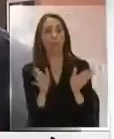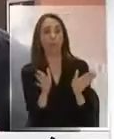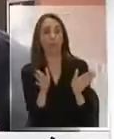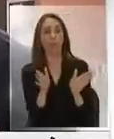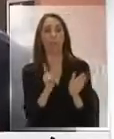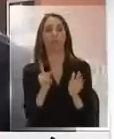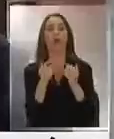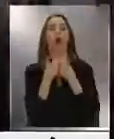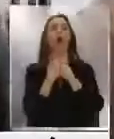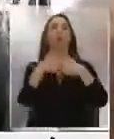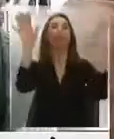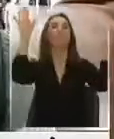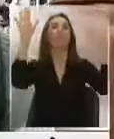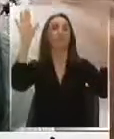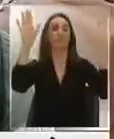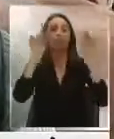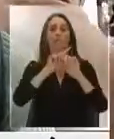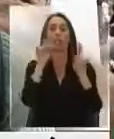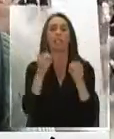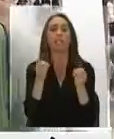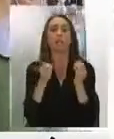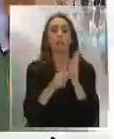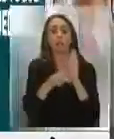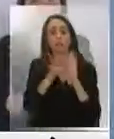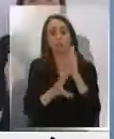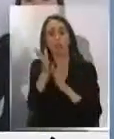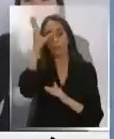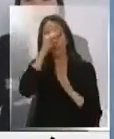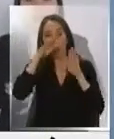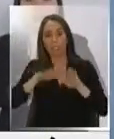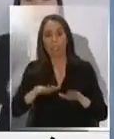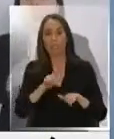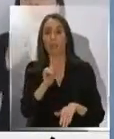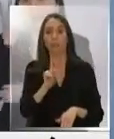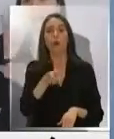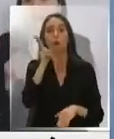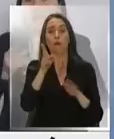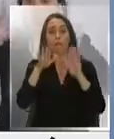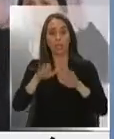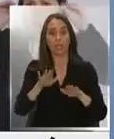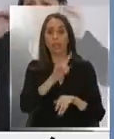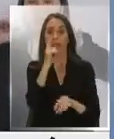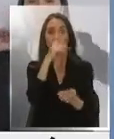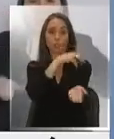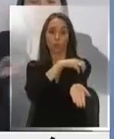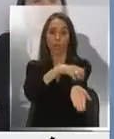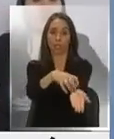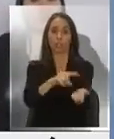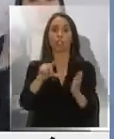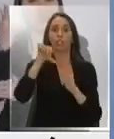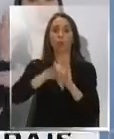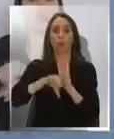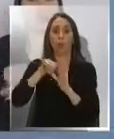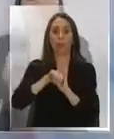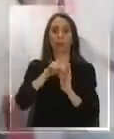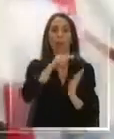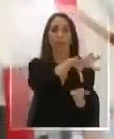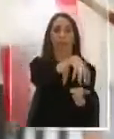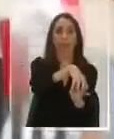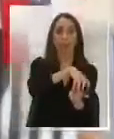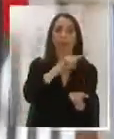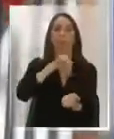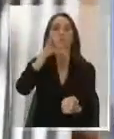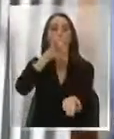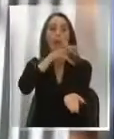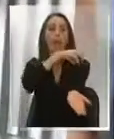tiene que pasar al libertinaje. ¿Qué pasará con el toque de queda? No habrá toque de queda en ninguna región, ni tampoco cuarentenas comunales o regionales.